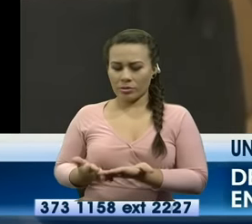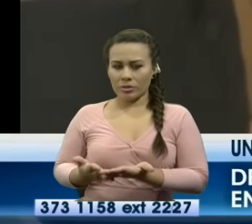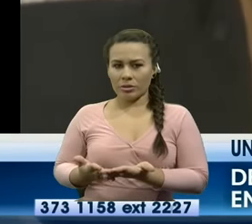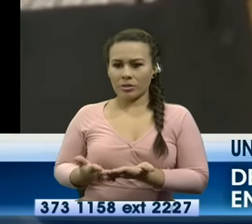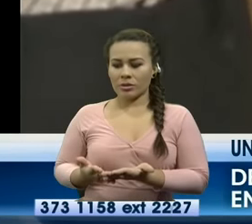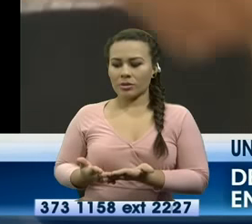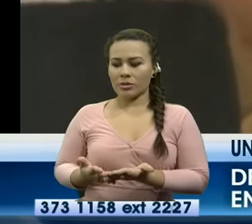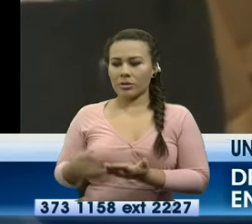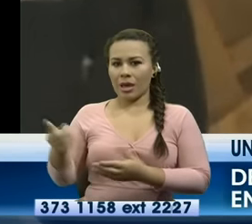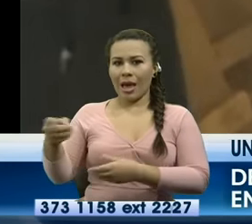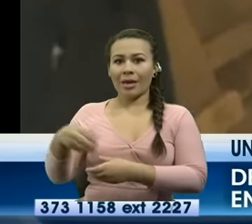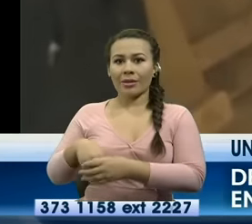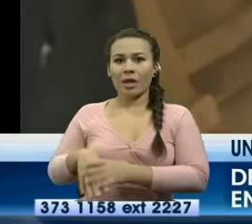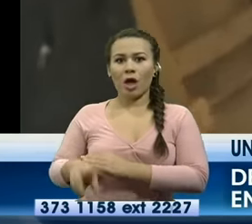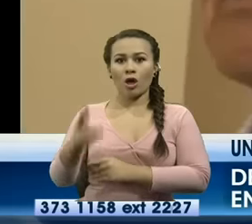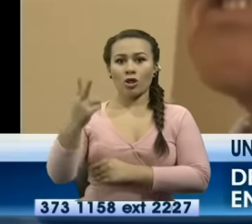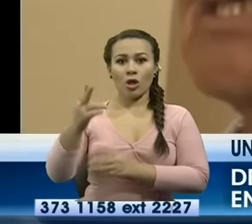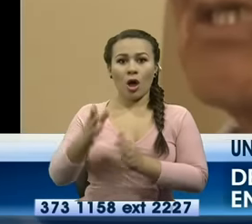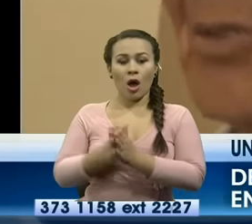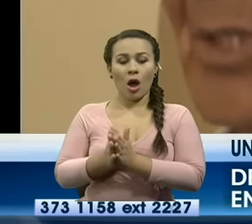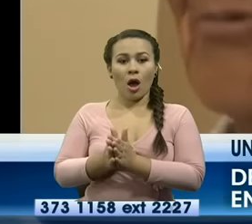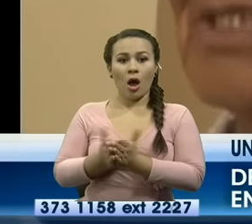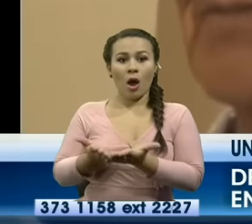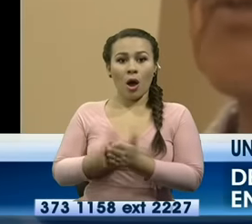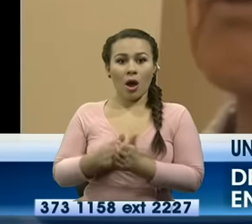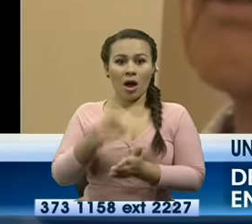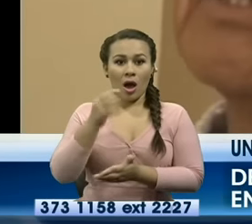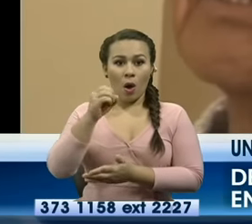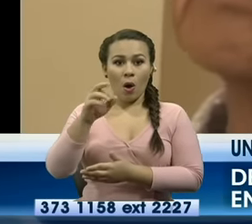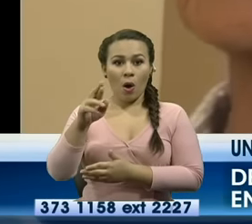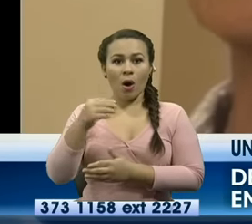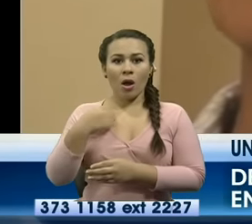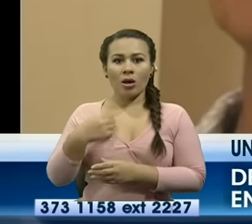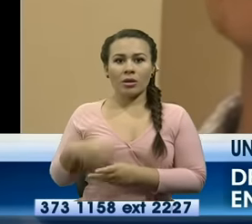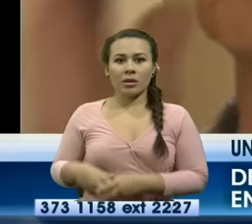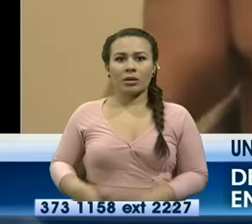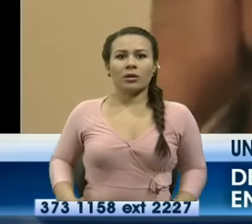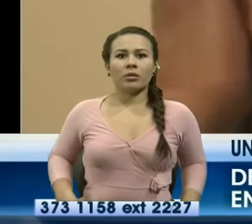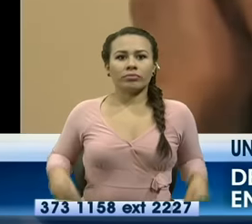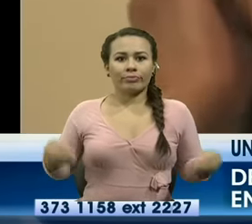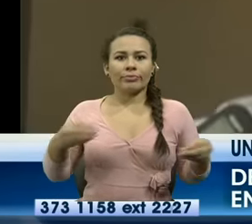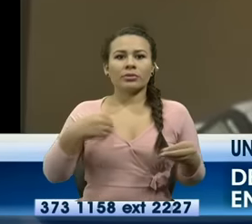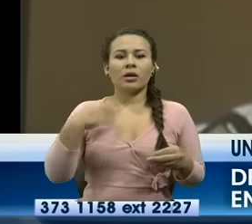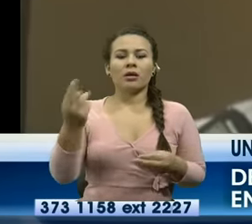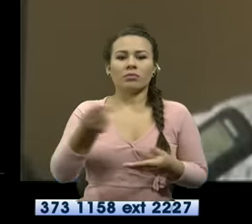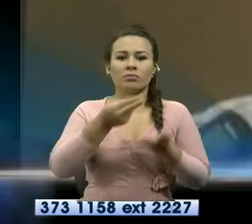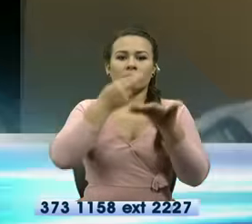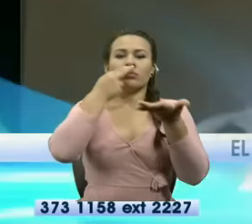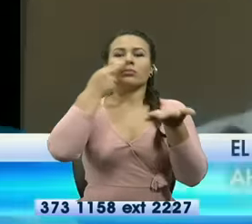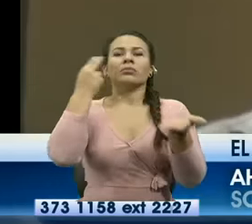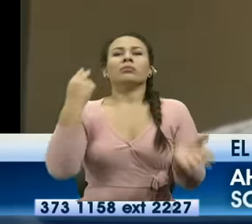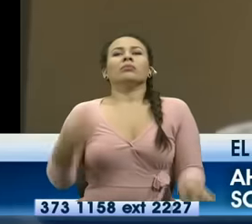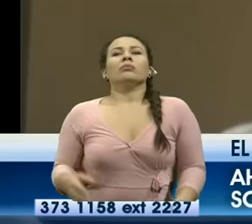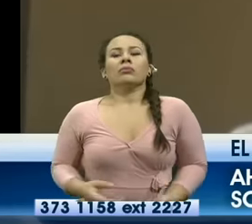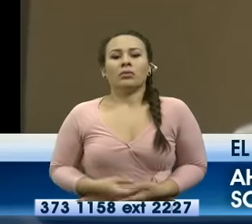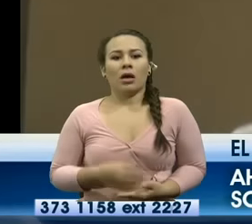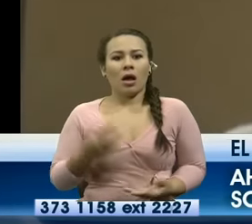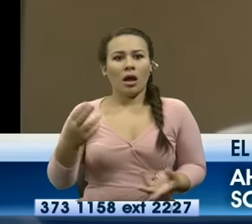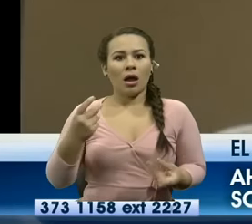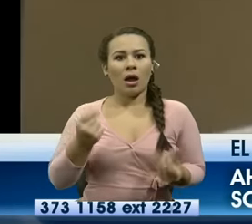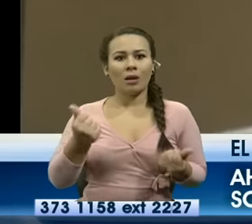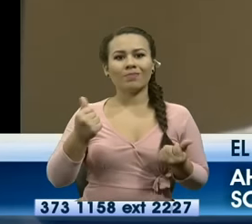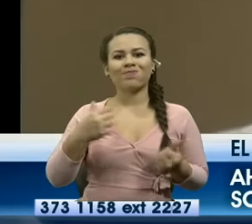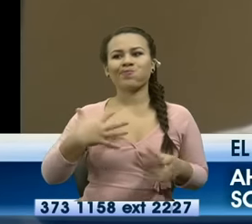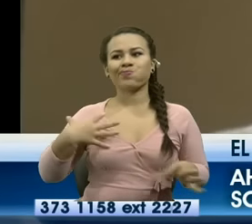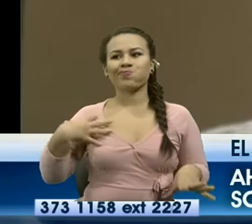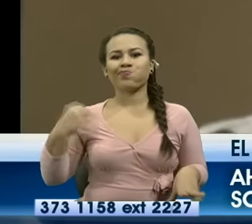periódico cuyo interior contenía dos pedazos de lo que parecía oro él habría perdido la conciencia vio ahí que estaba abriendo unas bolitas